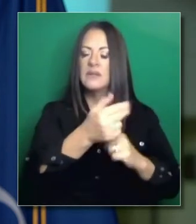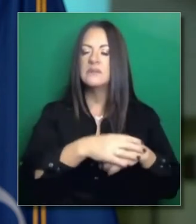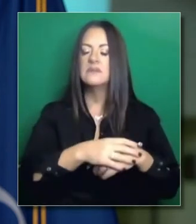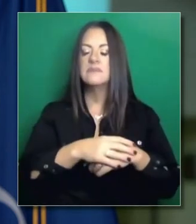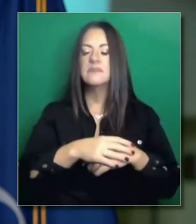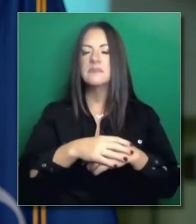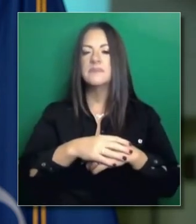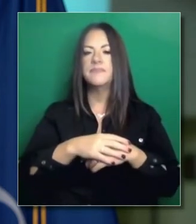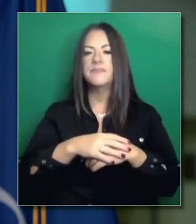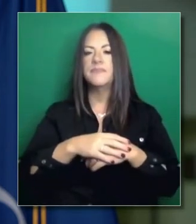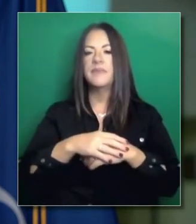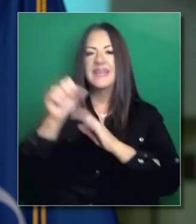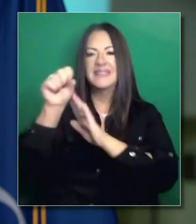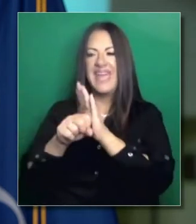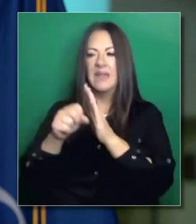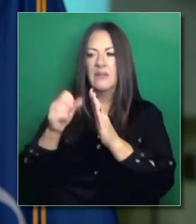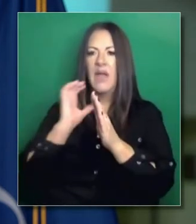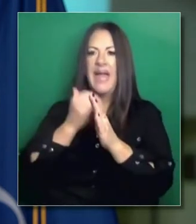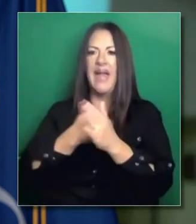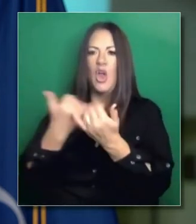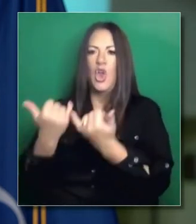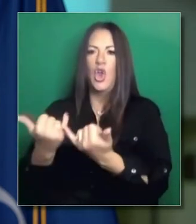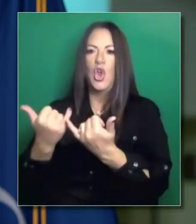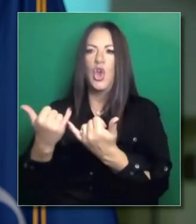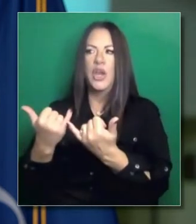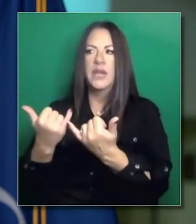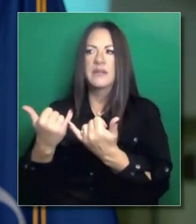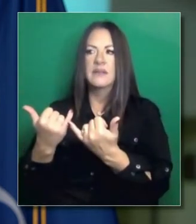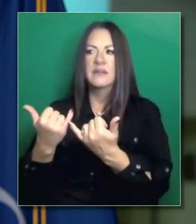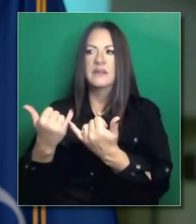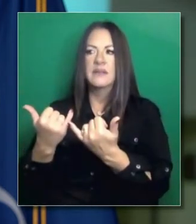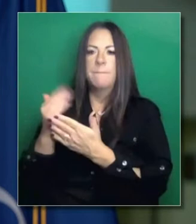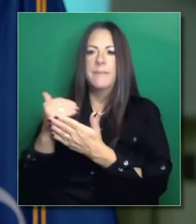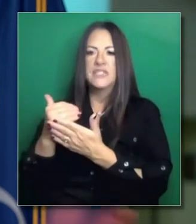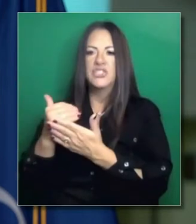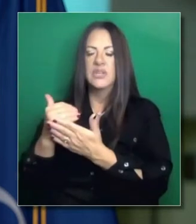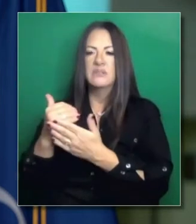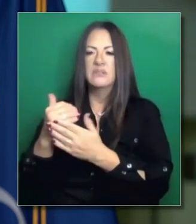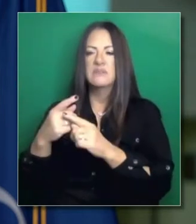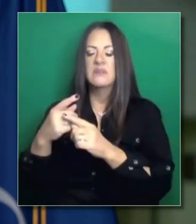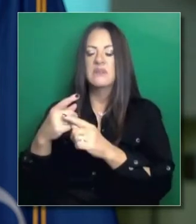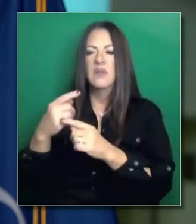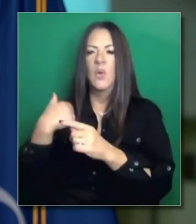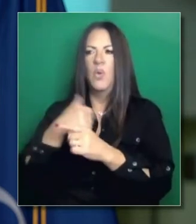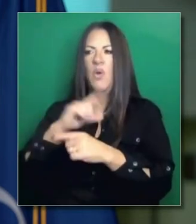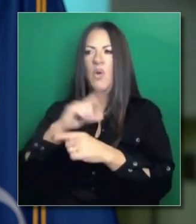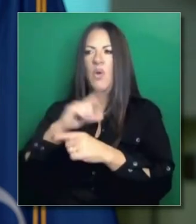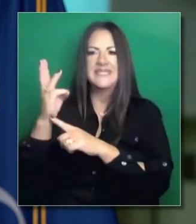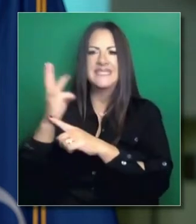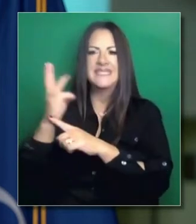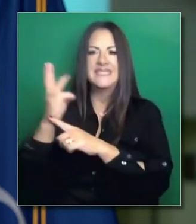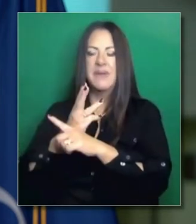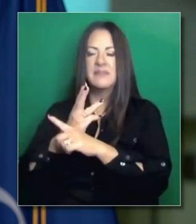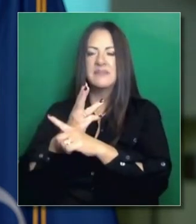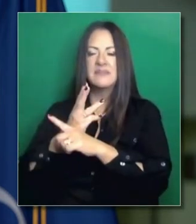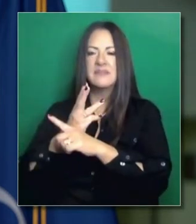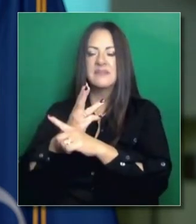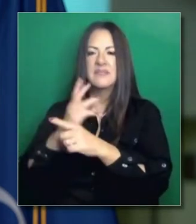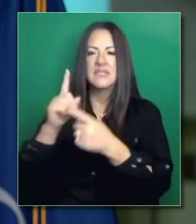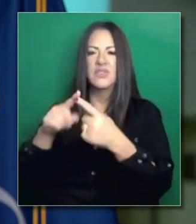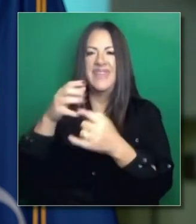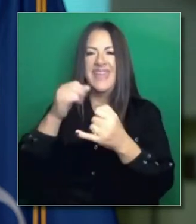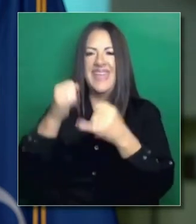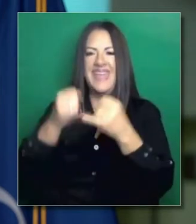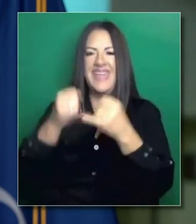ayuda del estado en la presupuesta fiscal. Estamos a mitad del año fiscal. El estado puso una cantidad de dinero sin